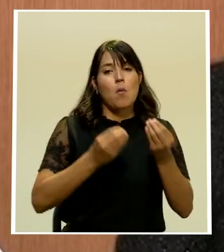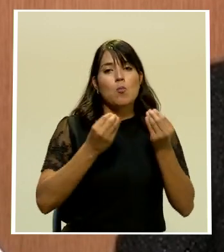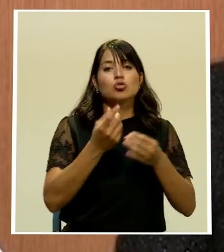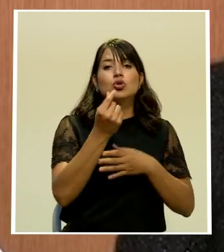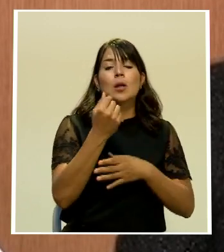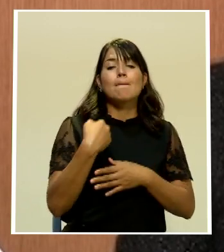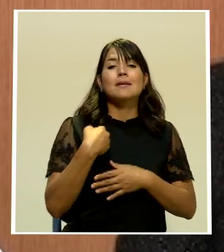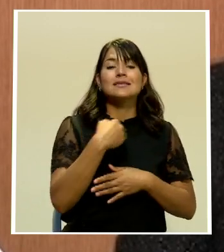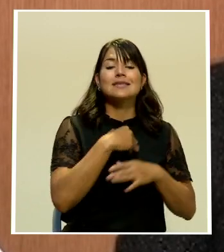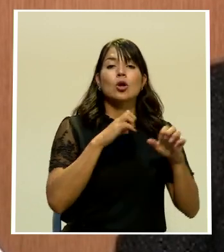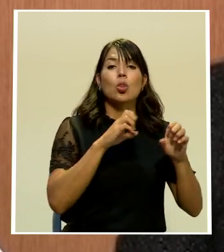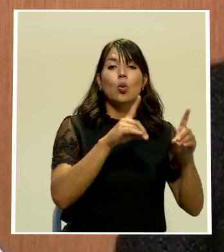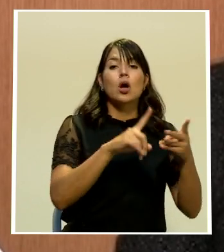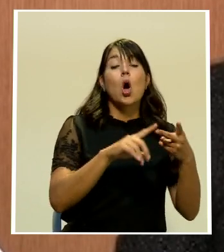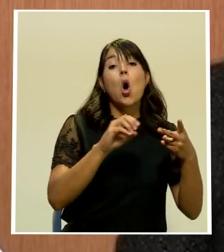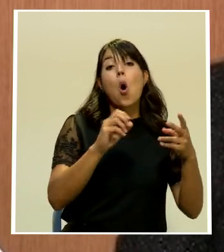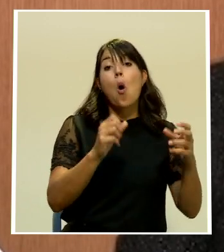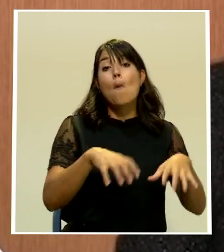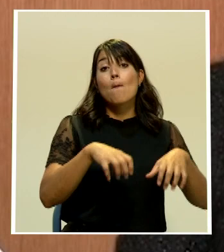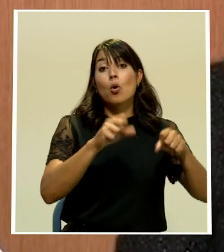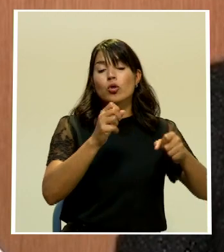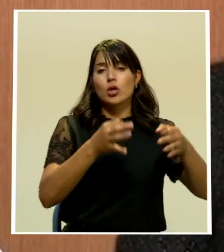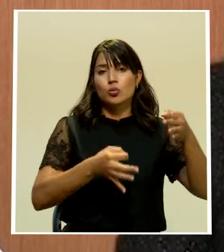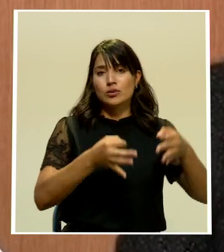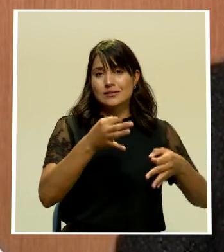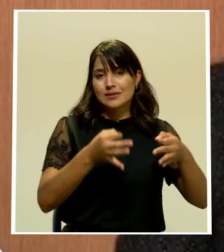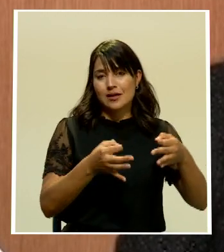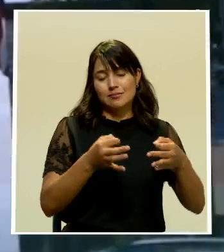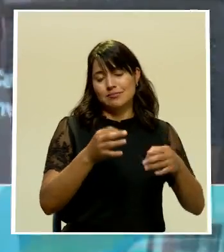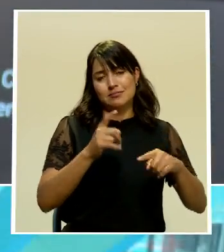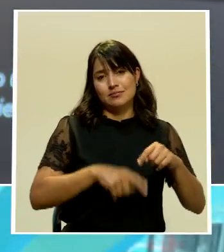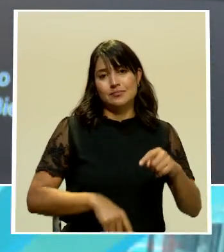al Poder Judicial que impediría la Administración de Justicia.